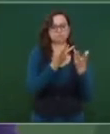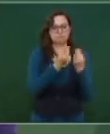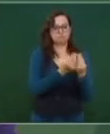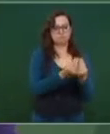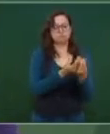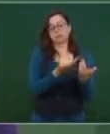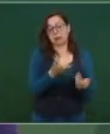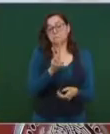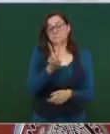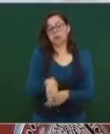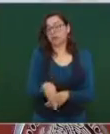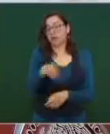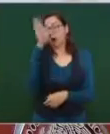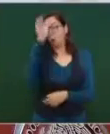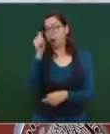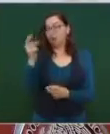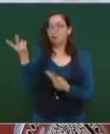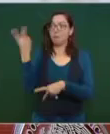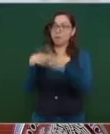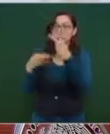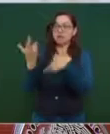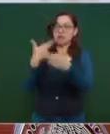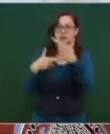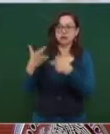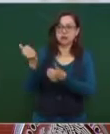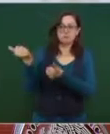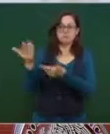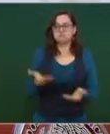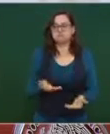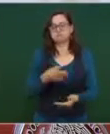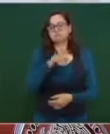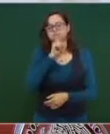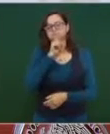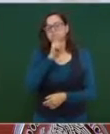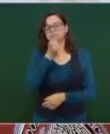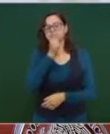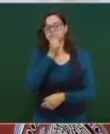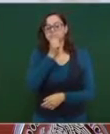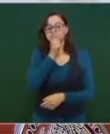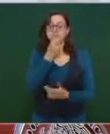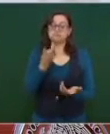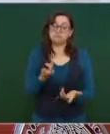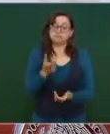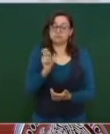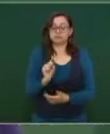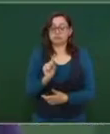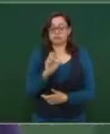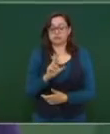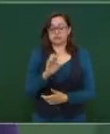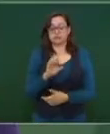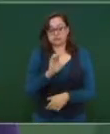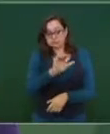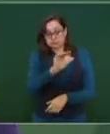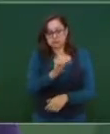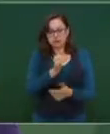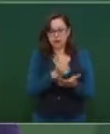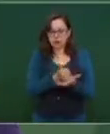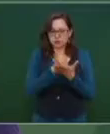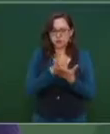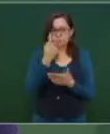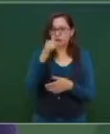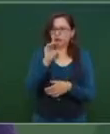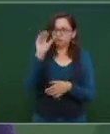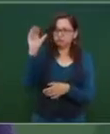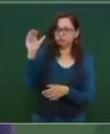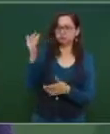acuerdo de extradición, se está trabajando con la Secretaría de Relaciones Exteriores, desde la Fiscalía y con todo el apoyo para que pueda